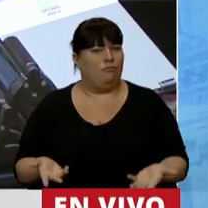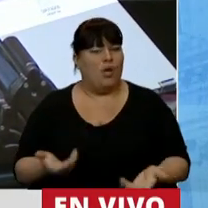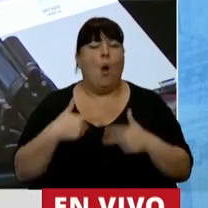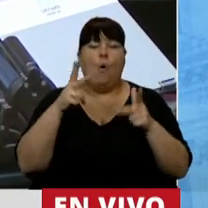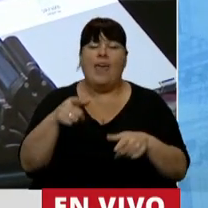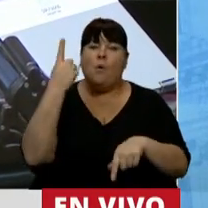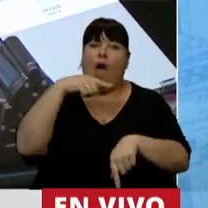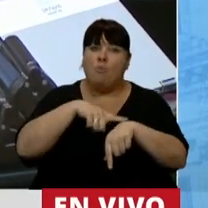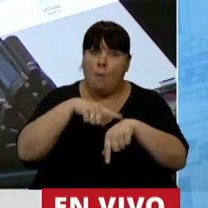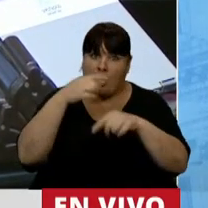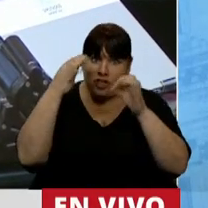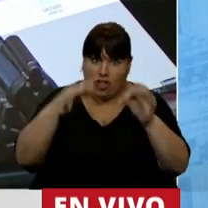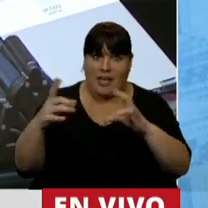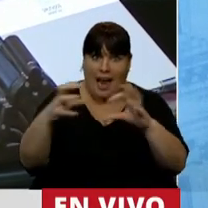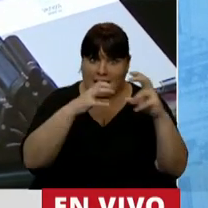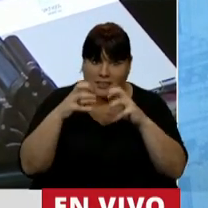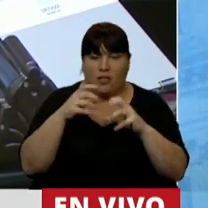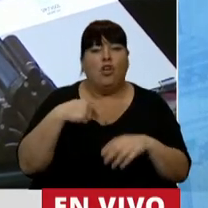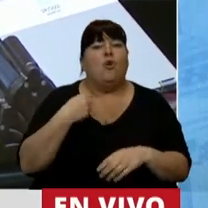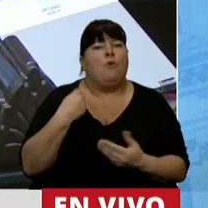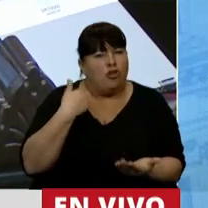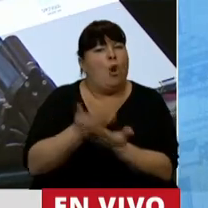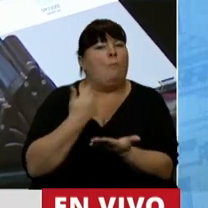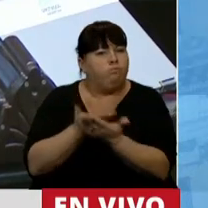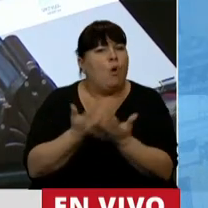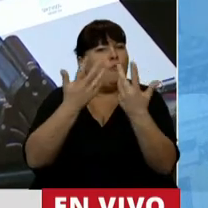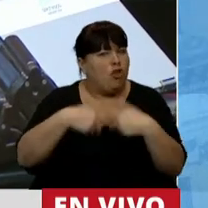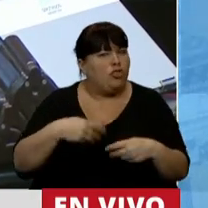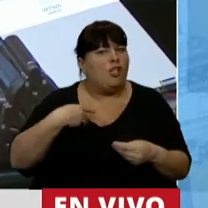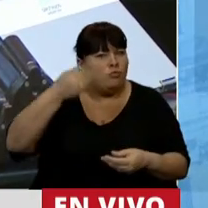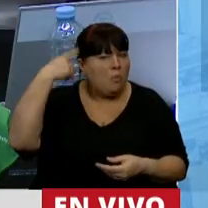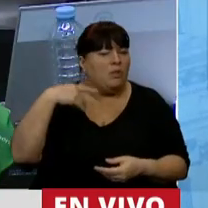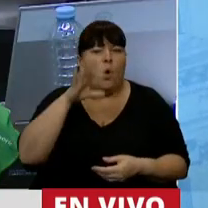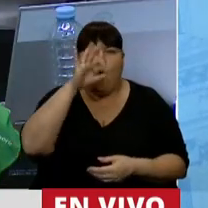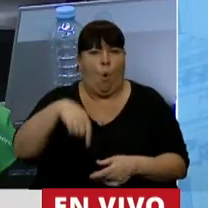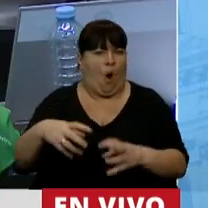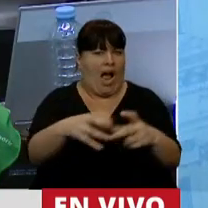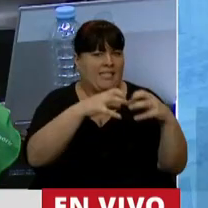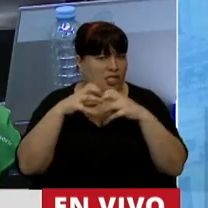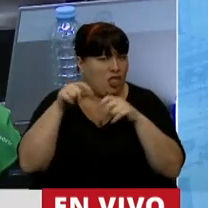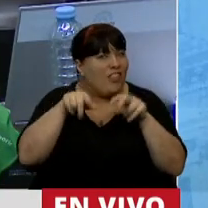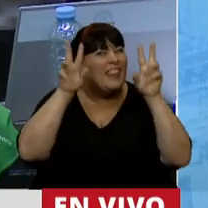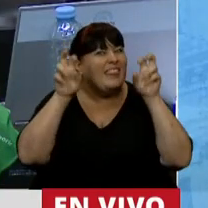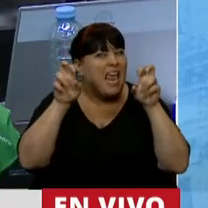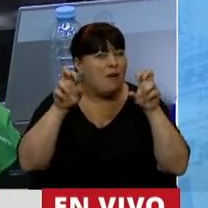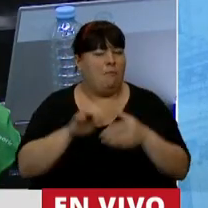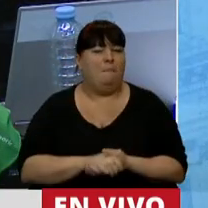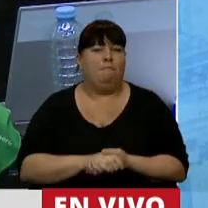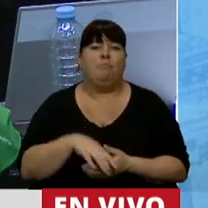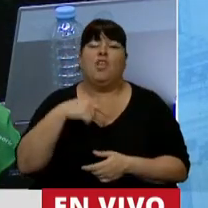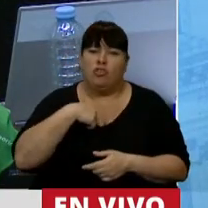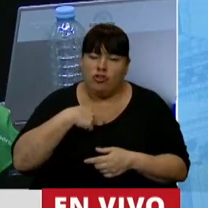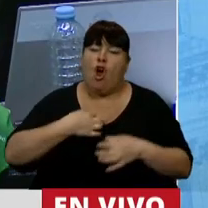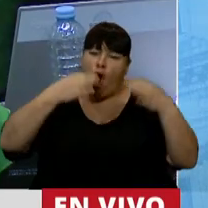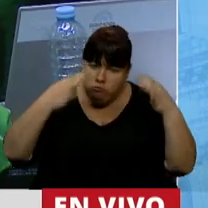decirle que cuando ese momento llegue, porque he presentado muchos proyectos que nunca han sido tratados sobre ese tema, van a tener